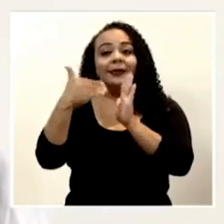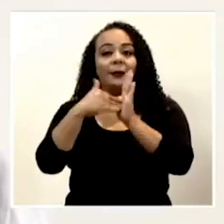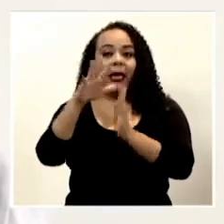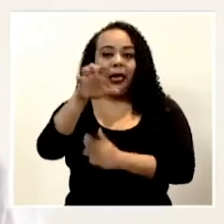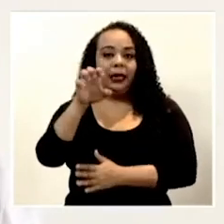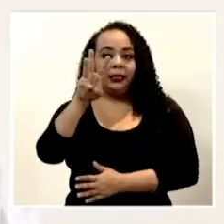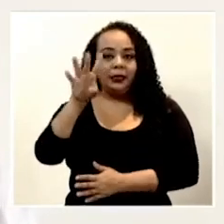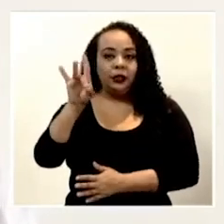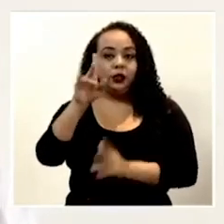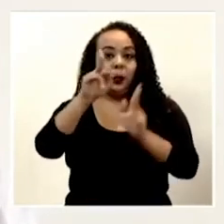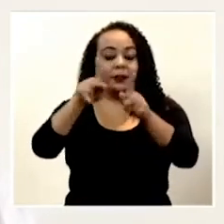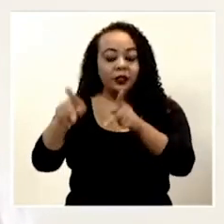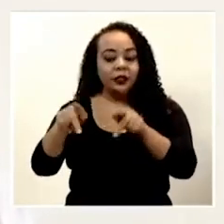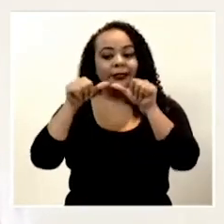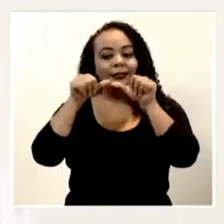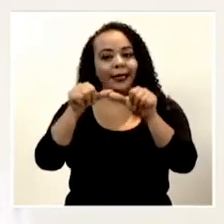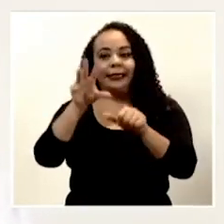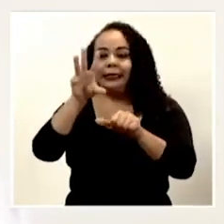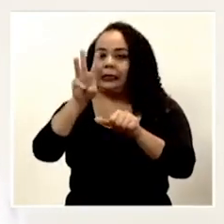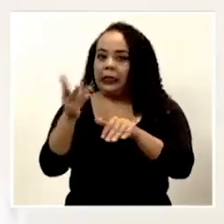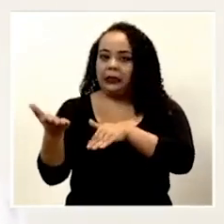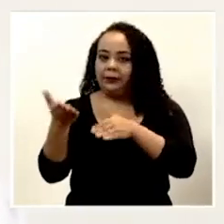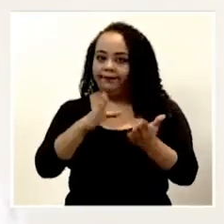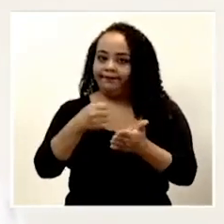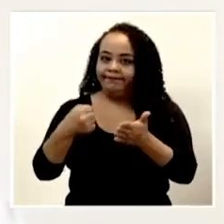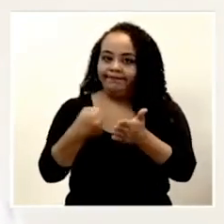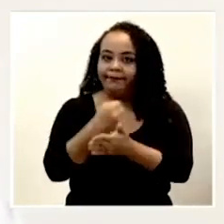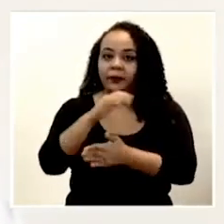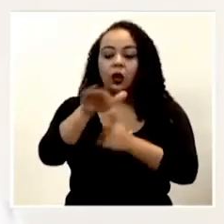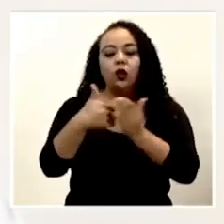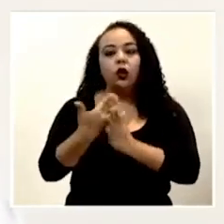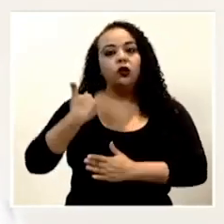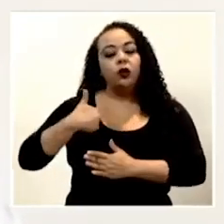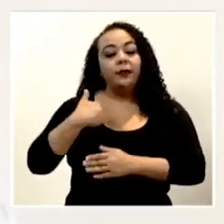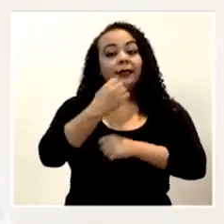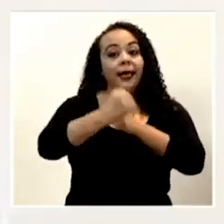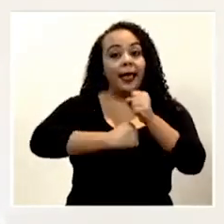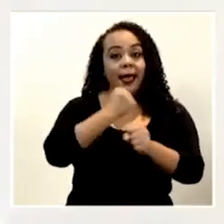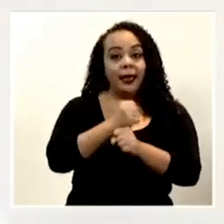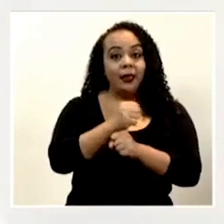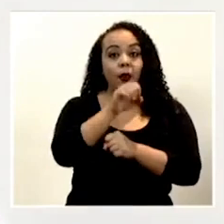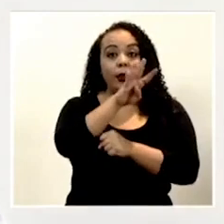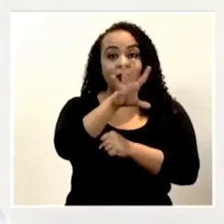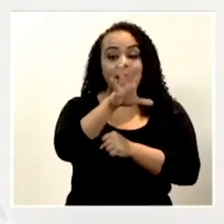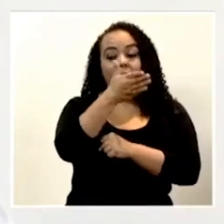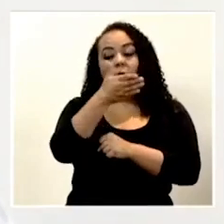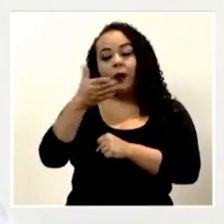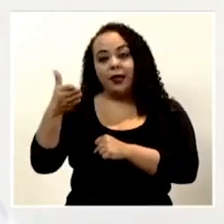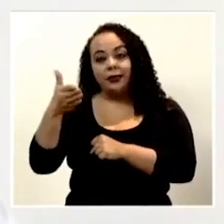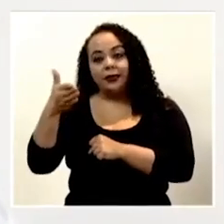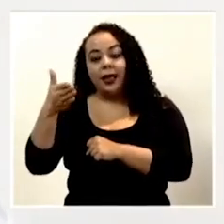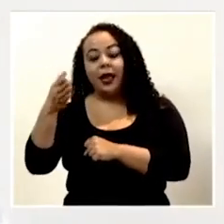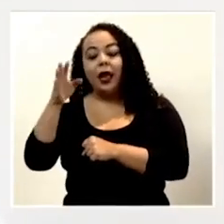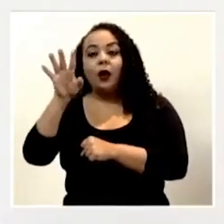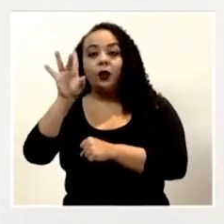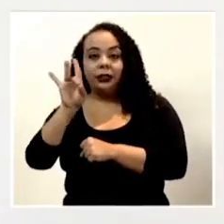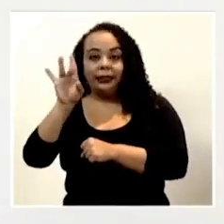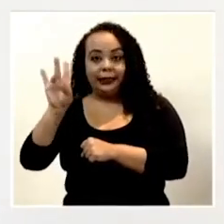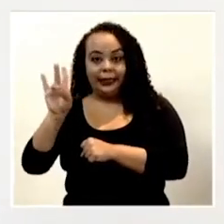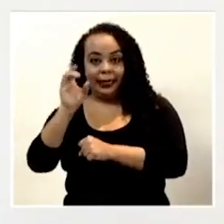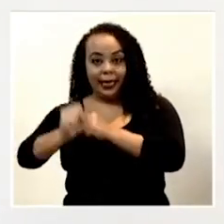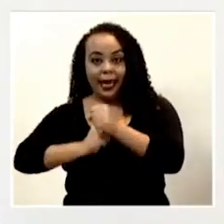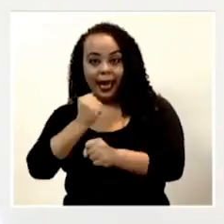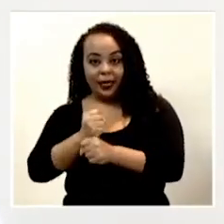Se siguen registrando 6 lamentables fallecimientos, todos hombres con un rango de edad que va los 45 hasta los 87